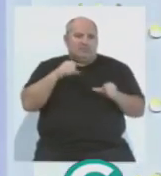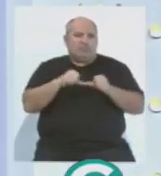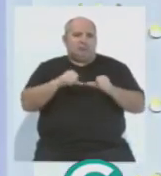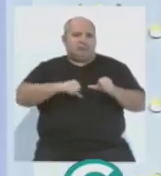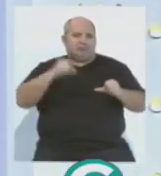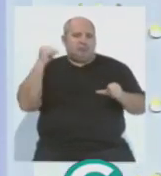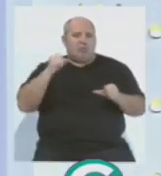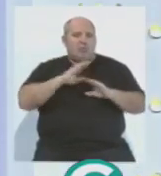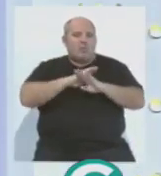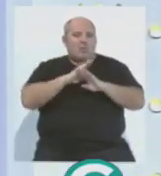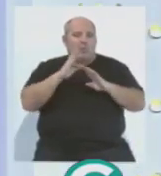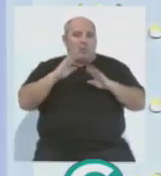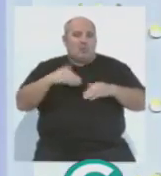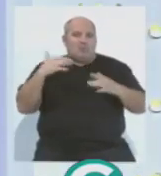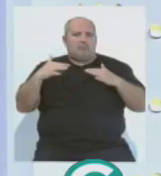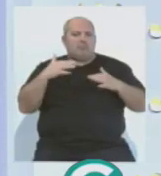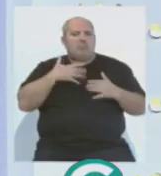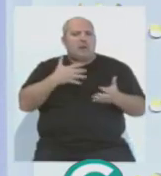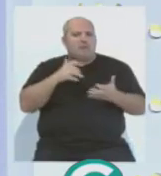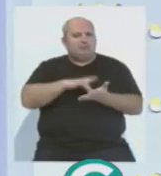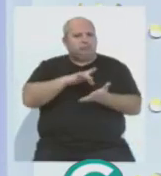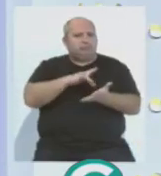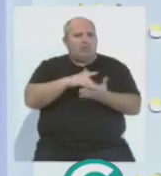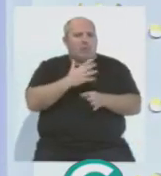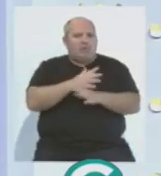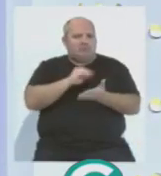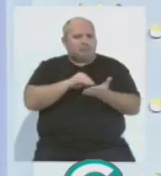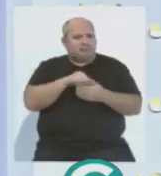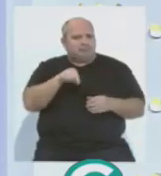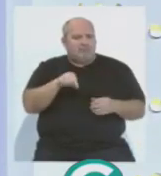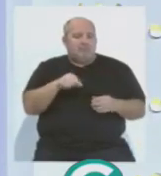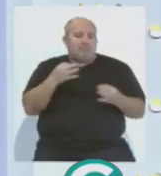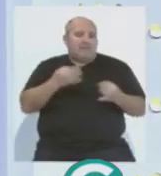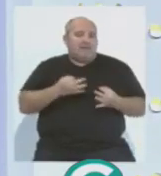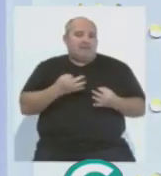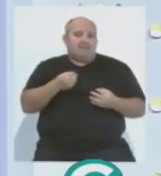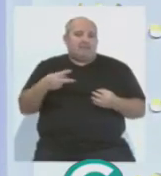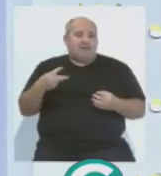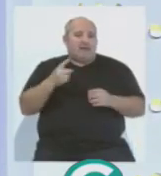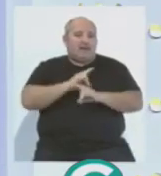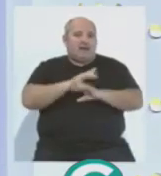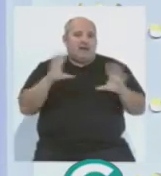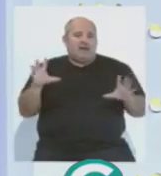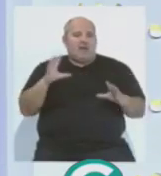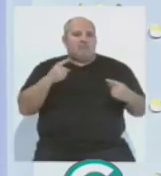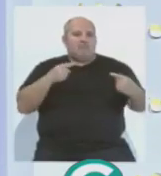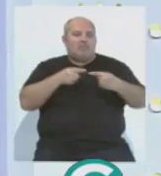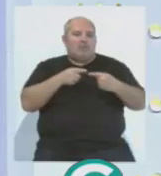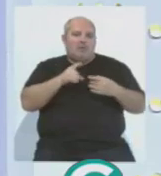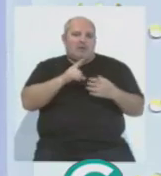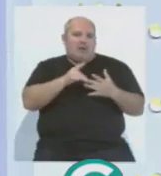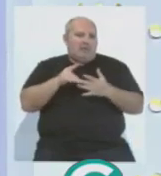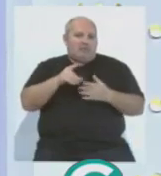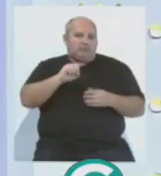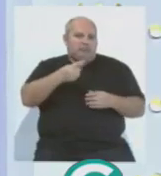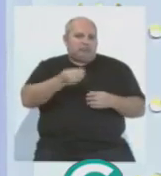viendo en estos últimos partidos, que sí se han ganado jugando así. que pasa que, bueno, está claro que teníamos enfrente a un gran rival,